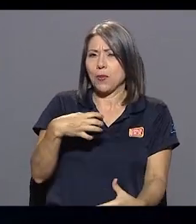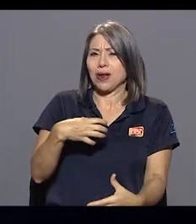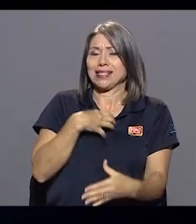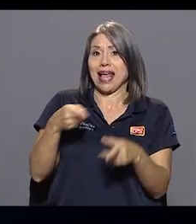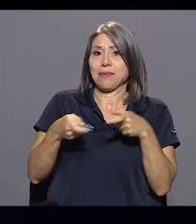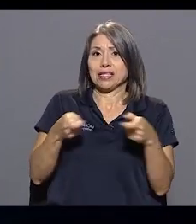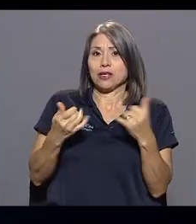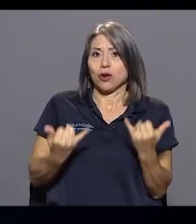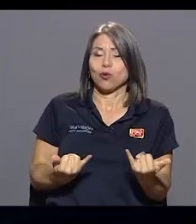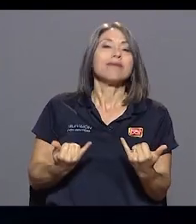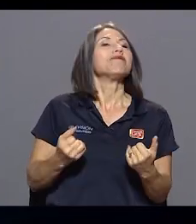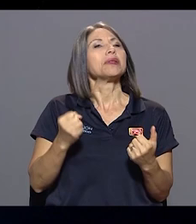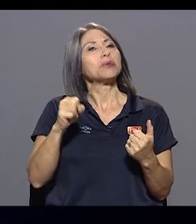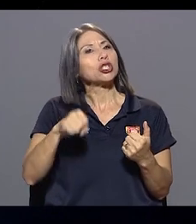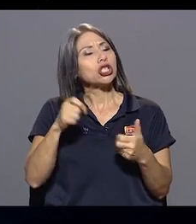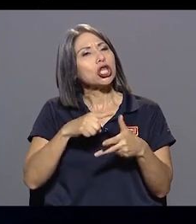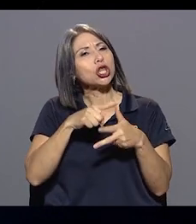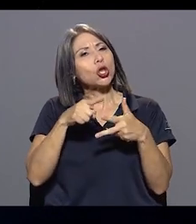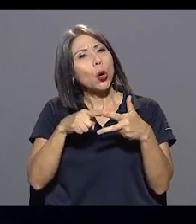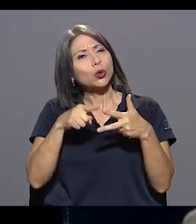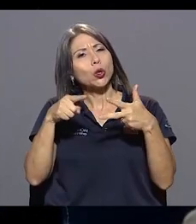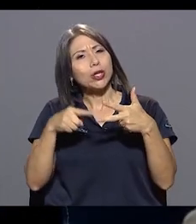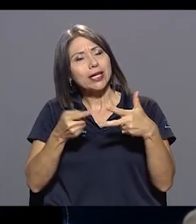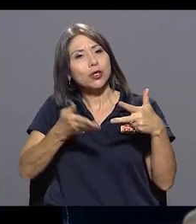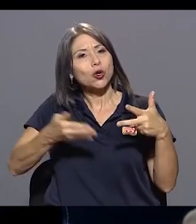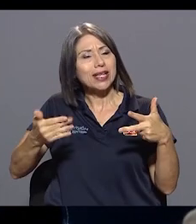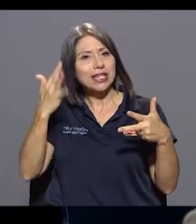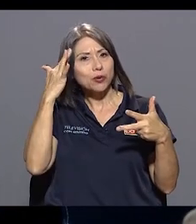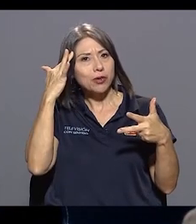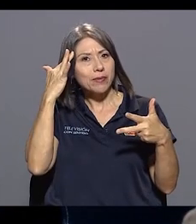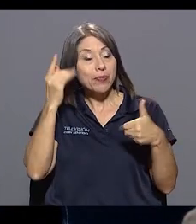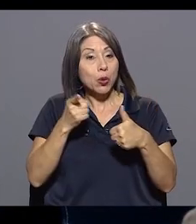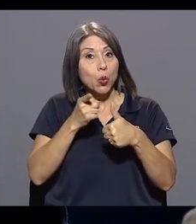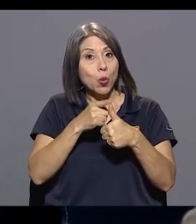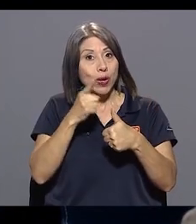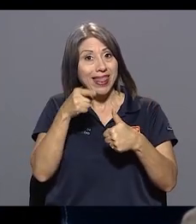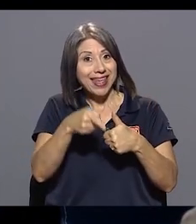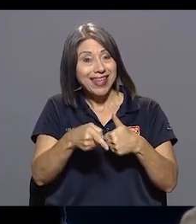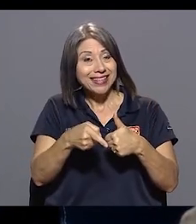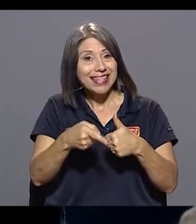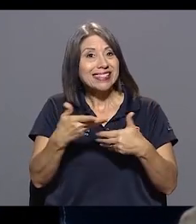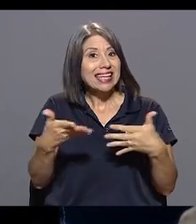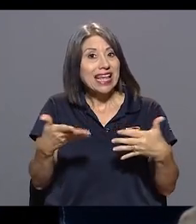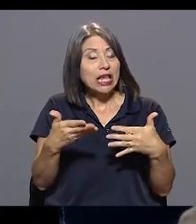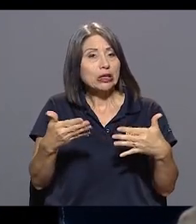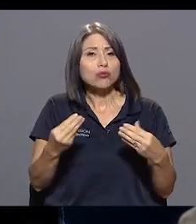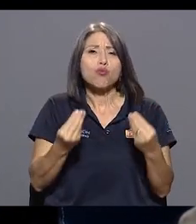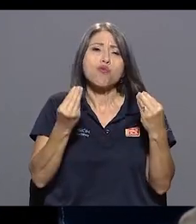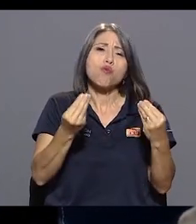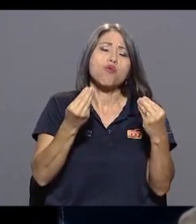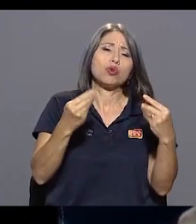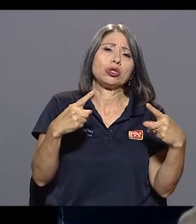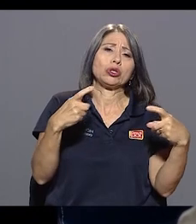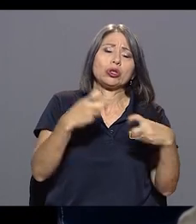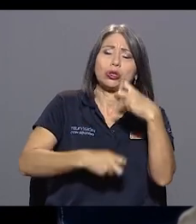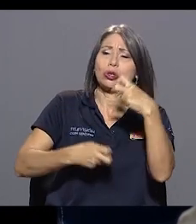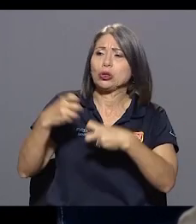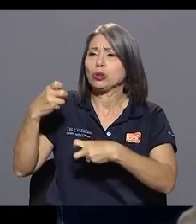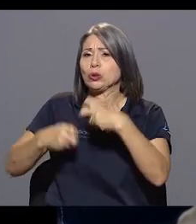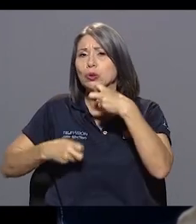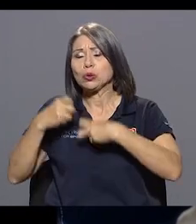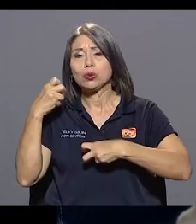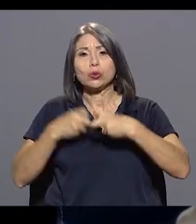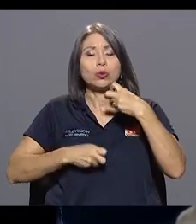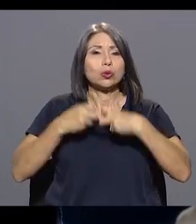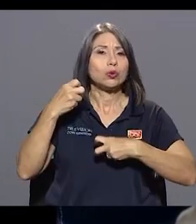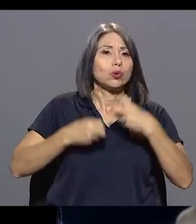nos preocupan. Una de ellas, y se lo doy con datos, es la alta conflictividad que existe entre la